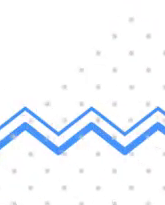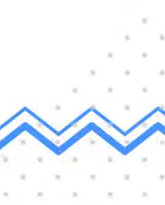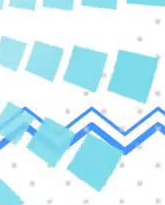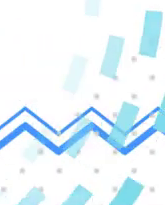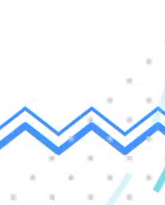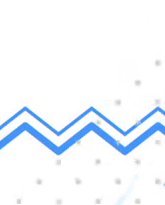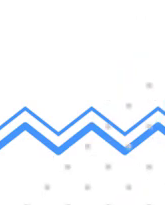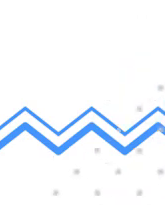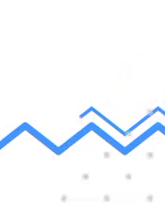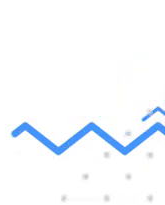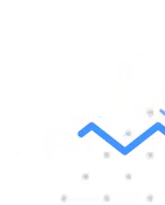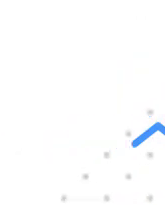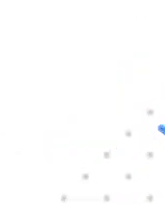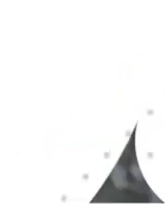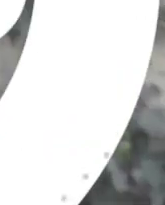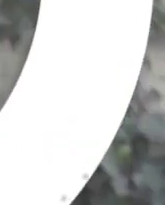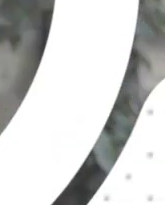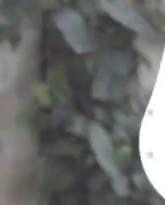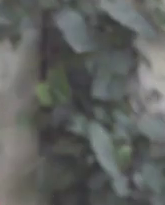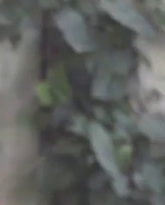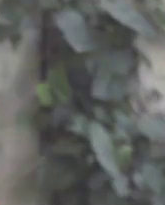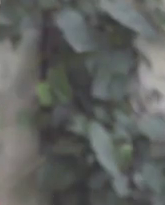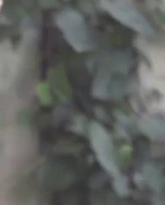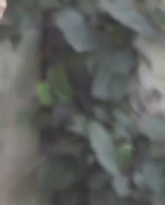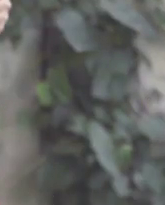¡Vamos! ¡Vamos! ¡Vamos!